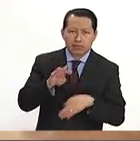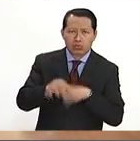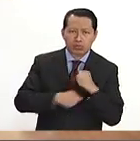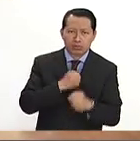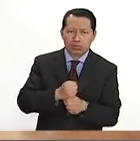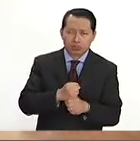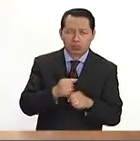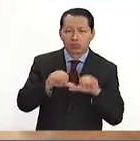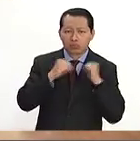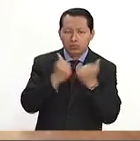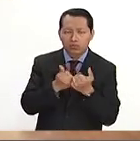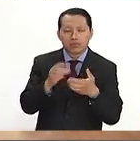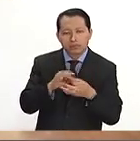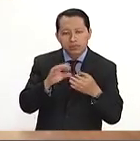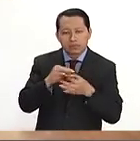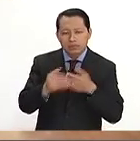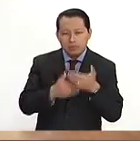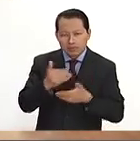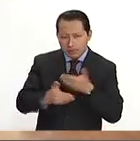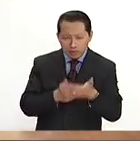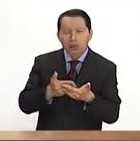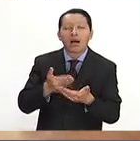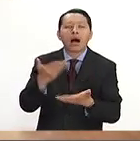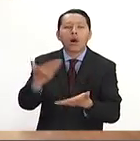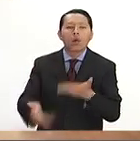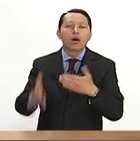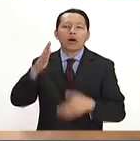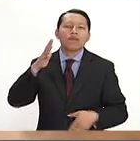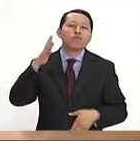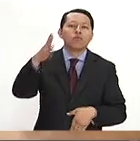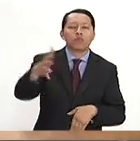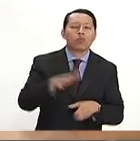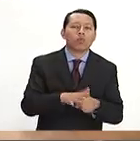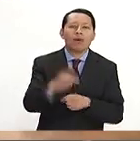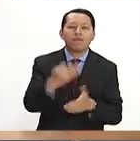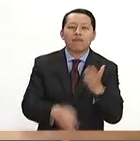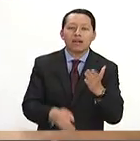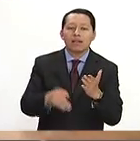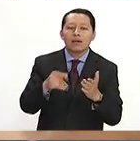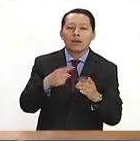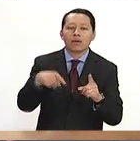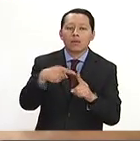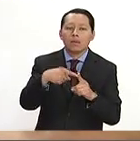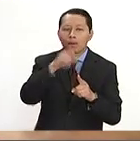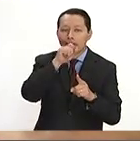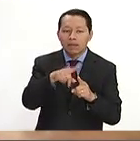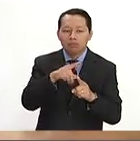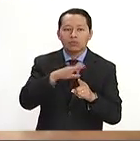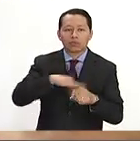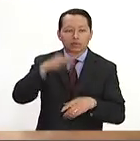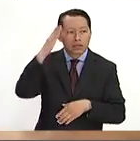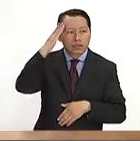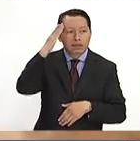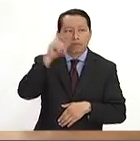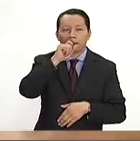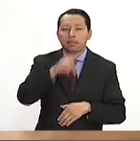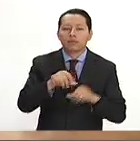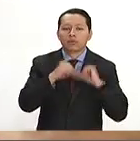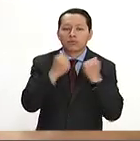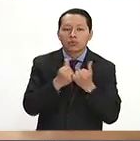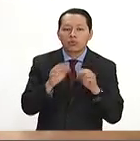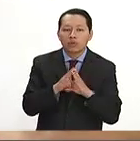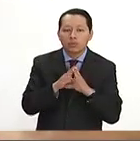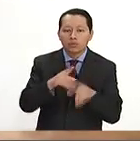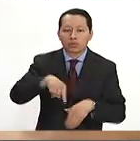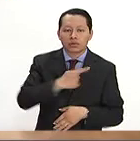han hablado de estos importantes avances. ¿Qué hace falta? ¿Hacia dónde van? Que ustedes como mujeres y como líderes de esta asociación, ¿qué